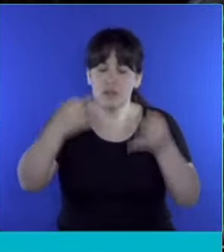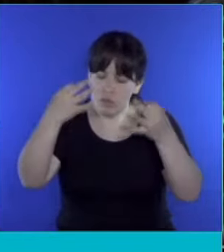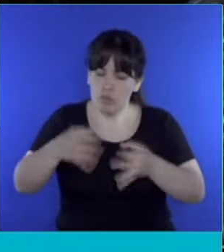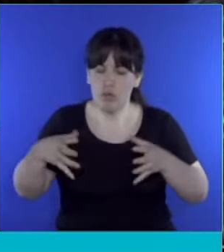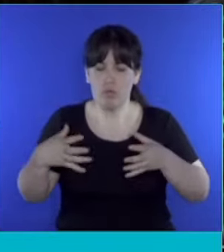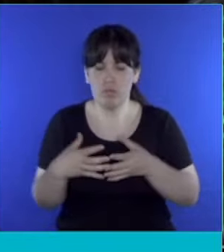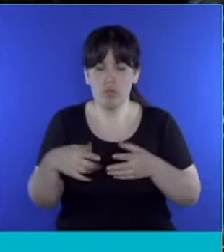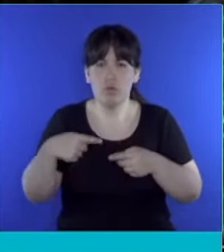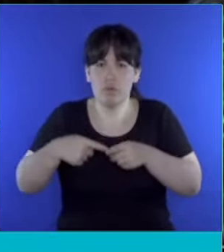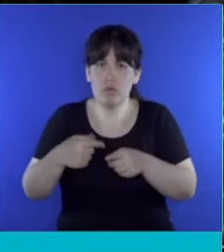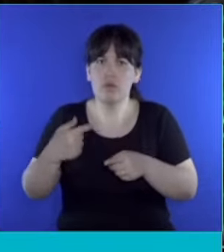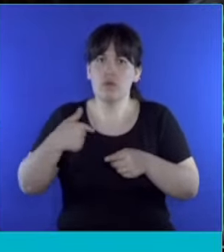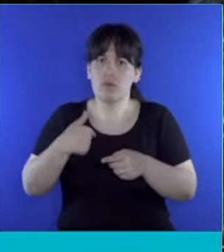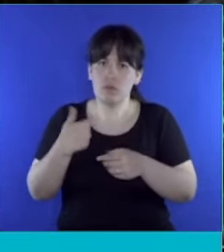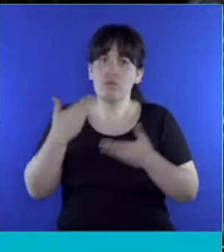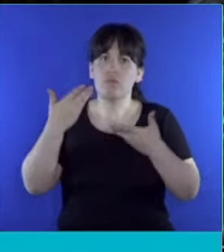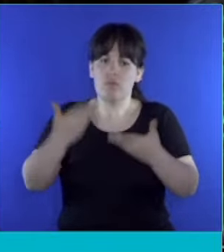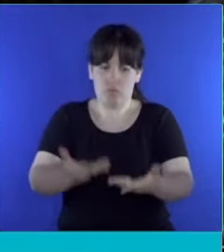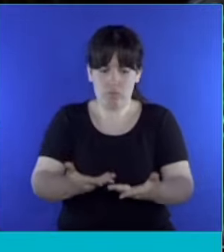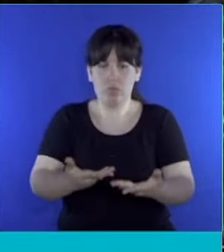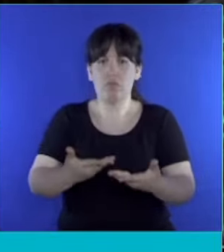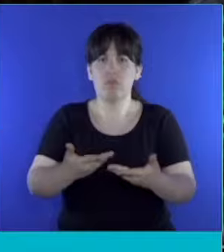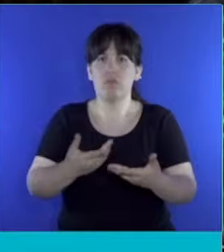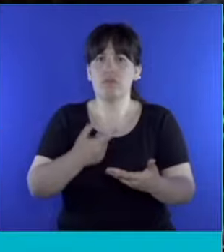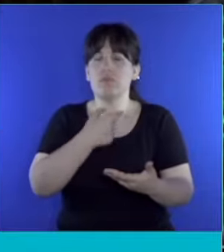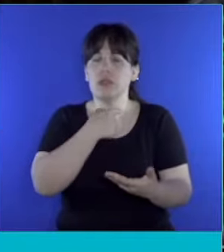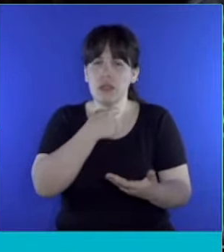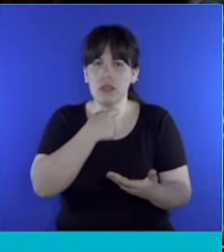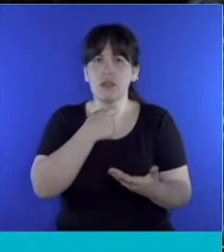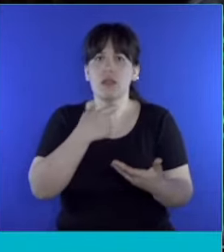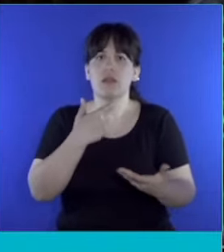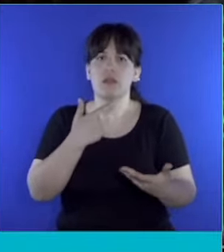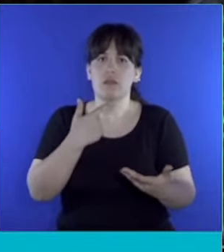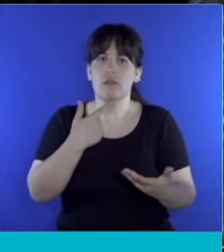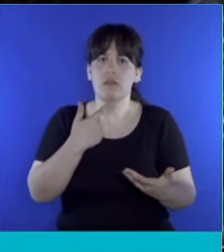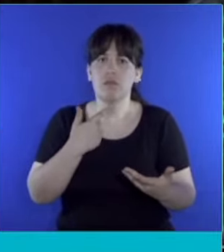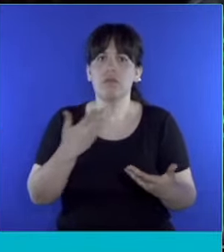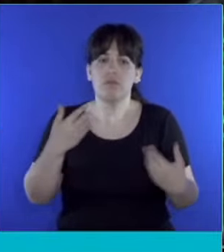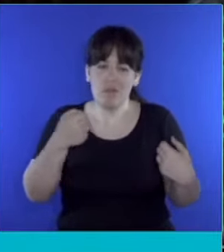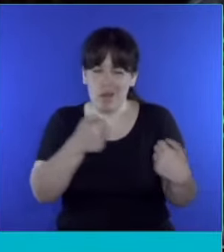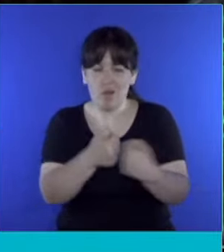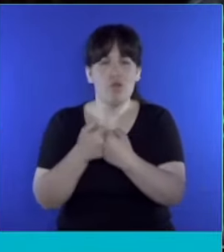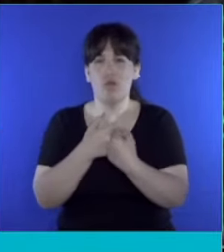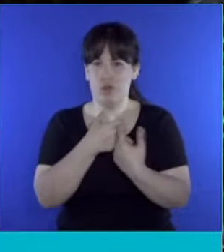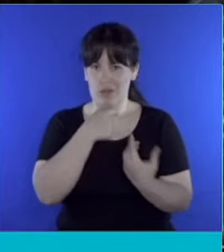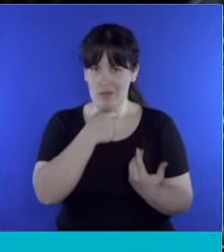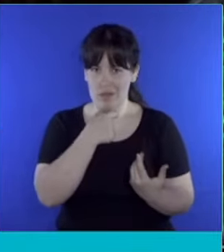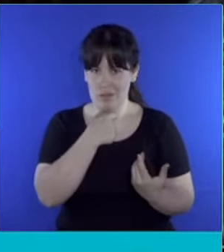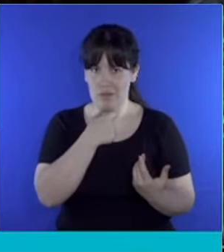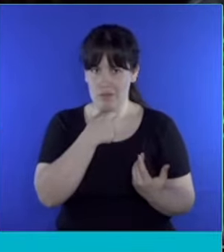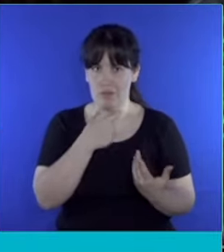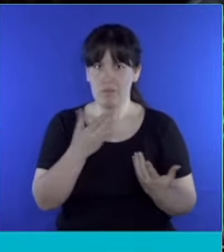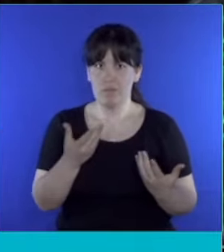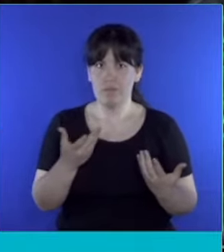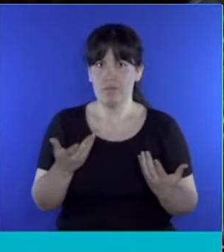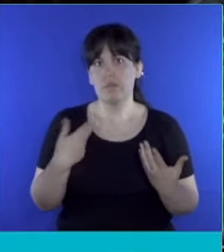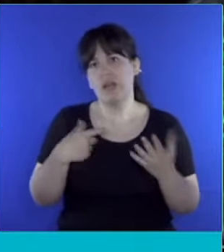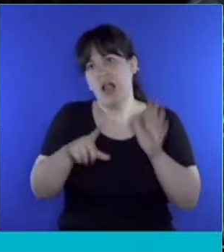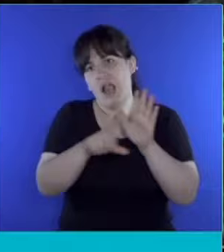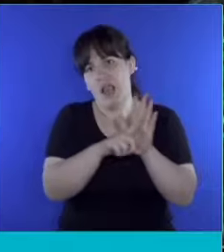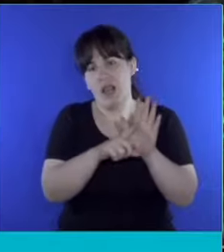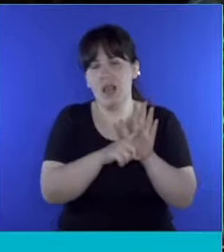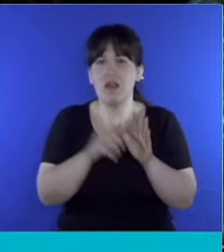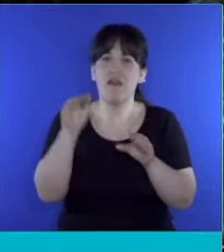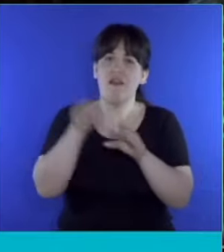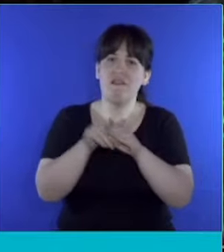bloque se va a prestar, va a intentar alcanzar los consensos para, en el caso de la ley del Banco